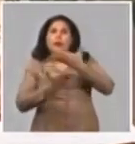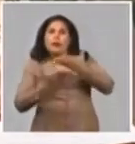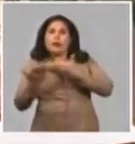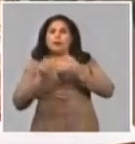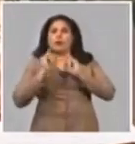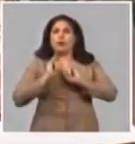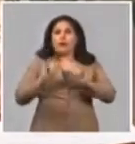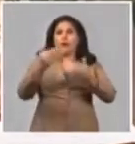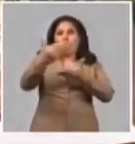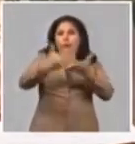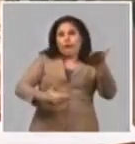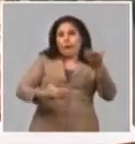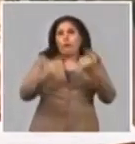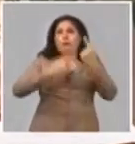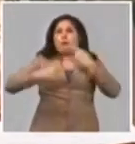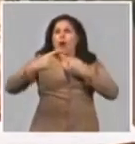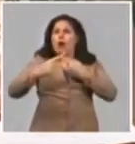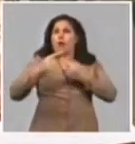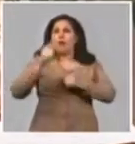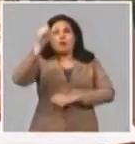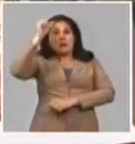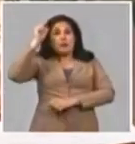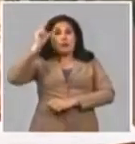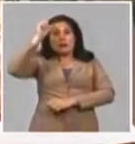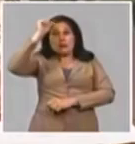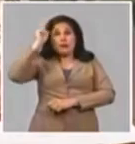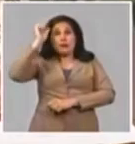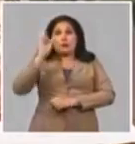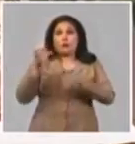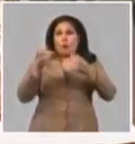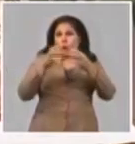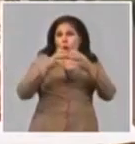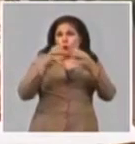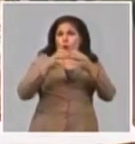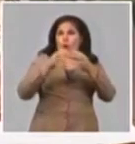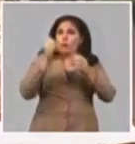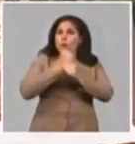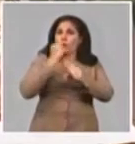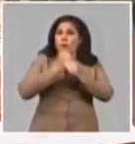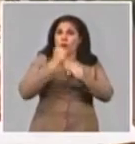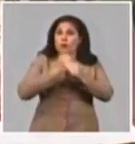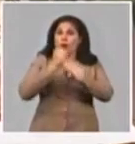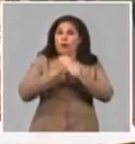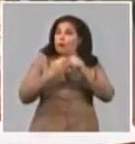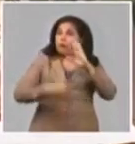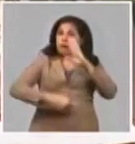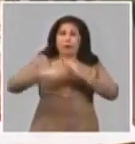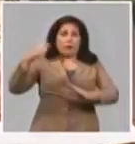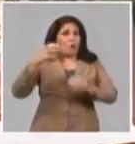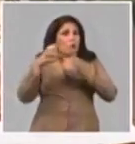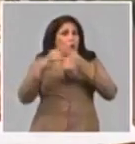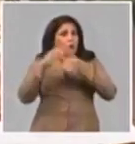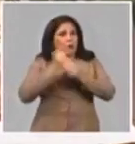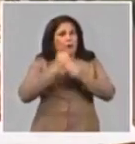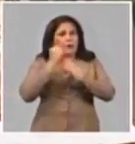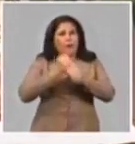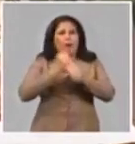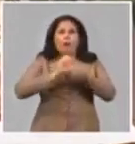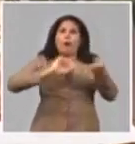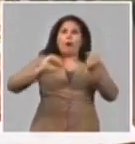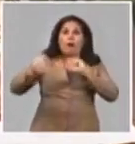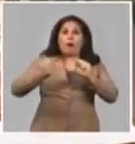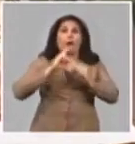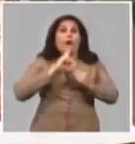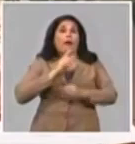informaciones, y todos los sábados en el Grupo Temporal de Trabajo, que es un grupo permanente para el uso racional del